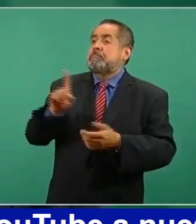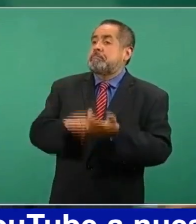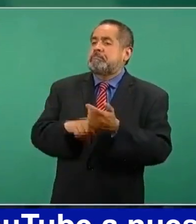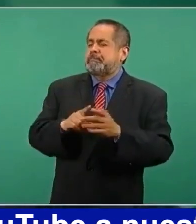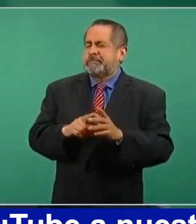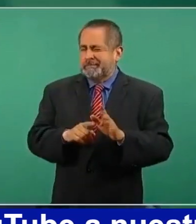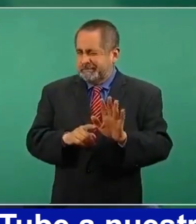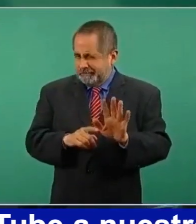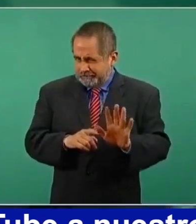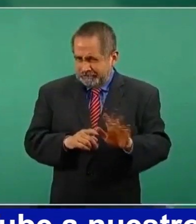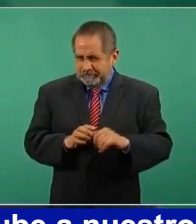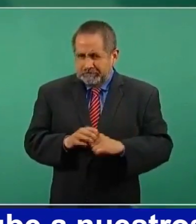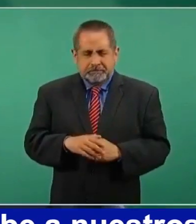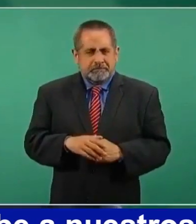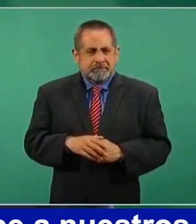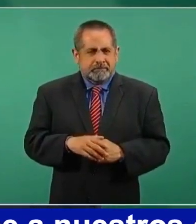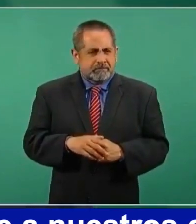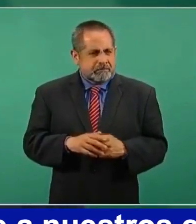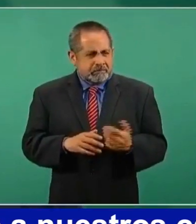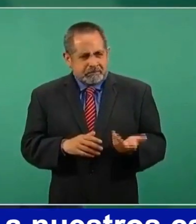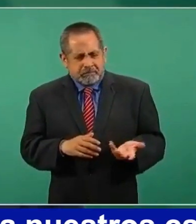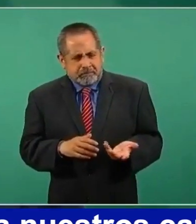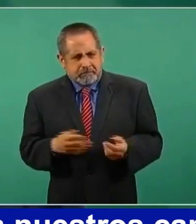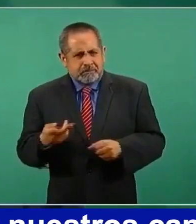de que no hayan filtrado